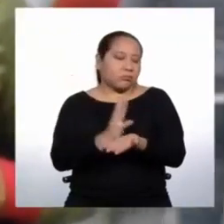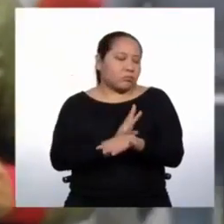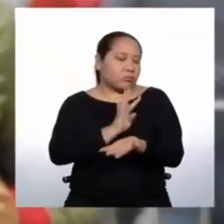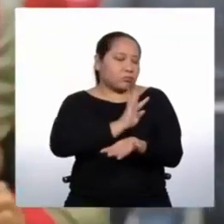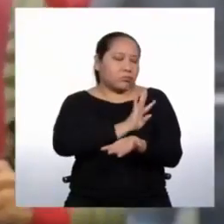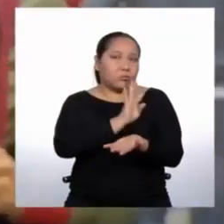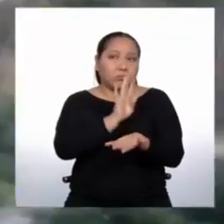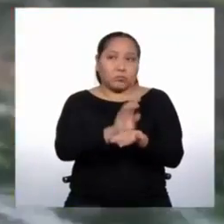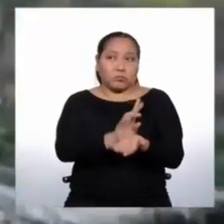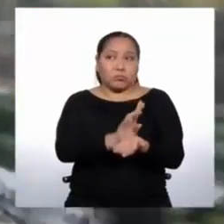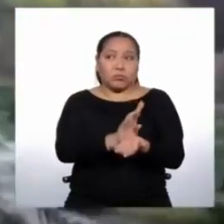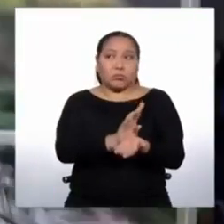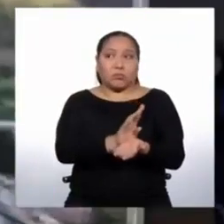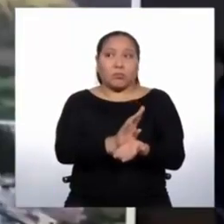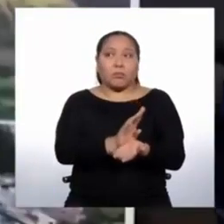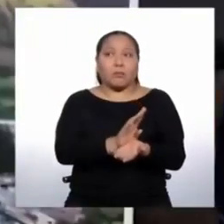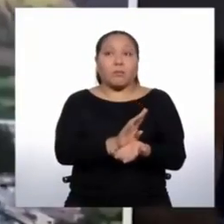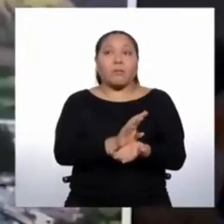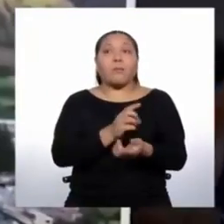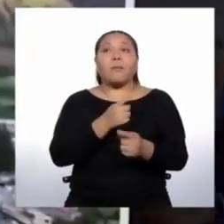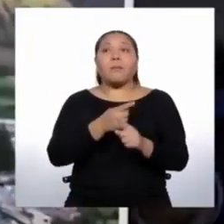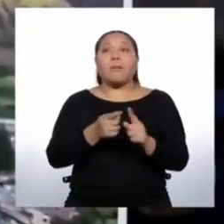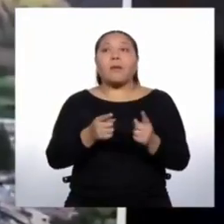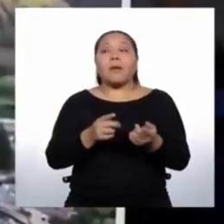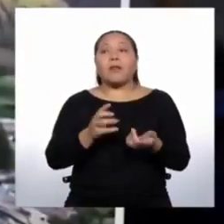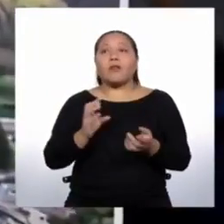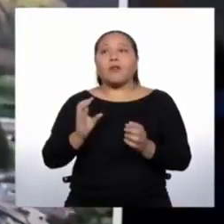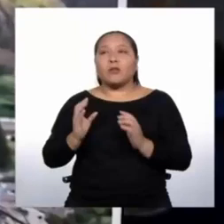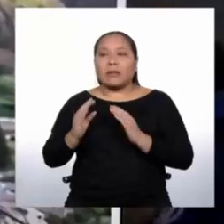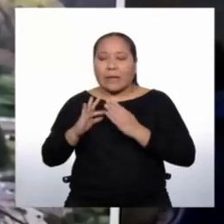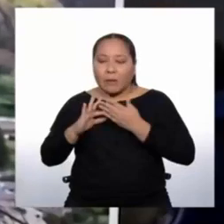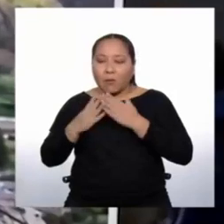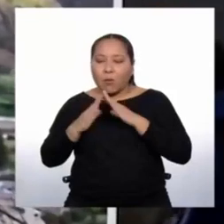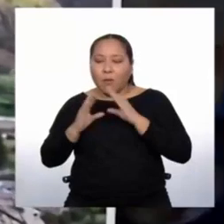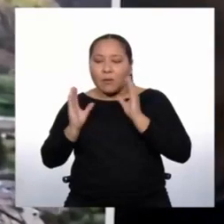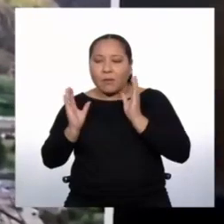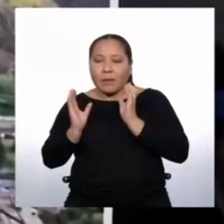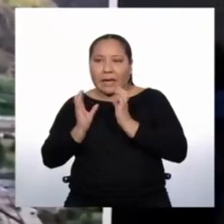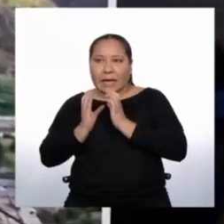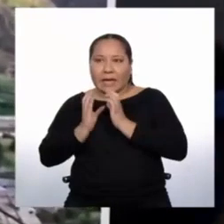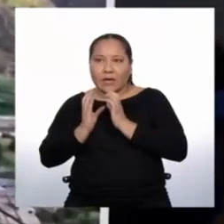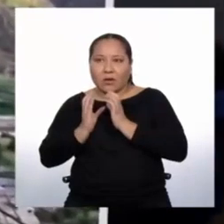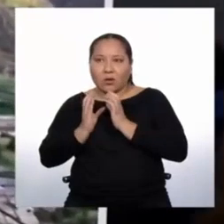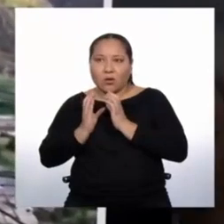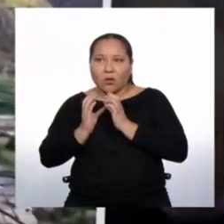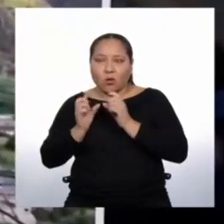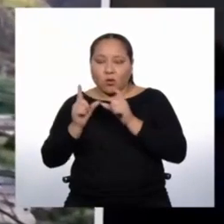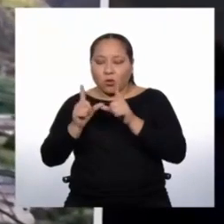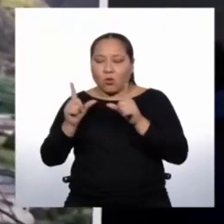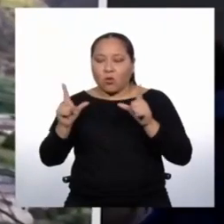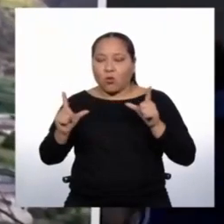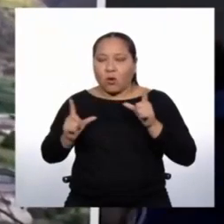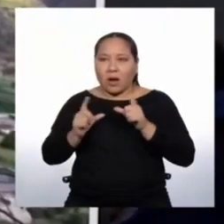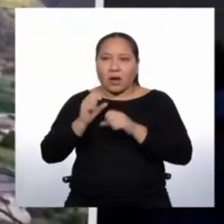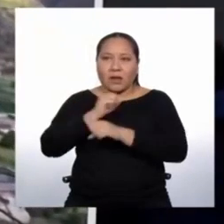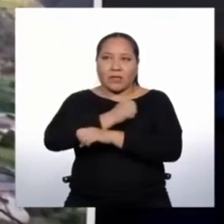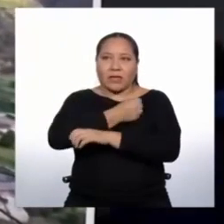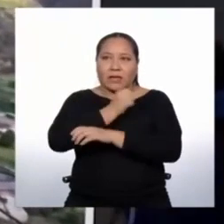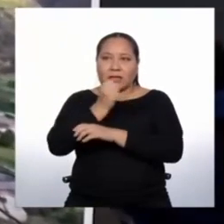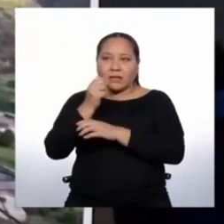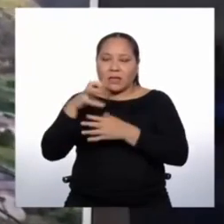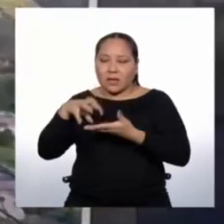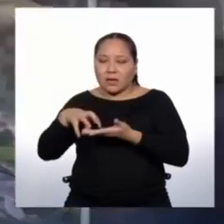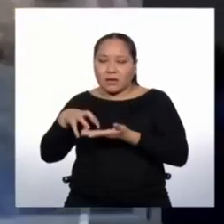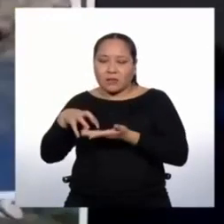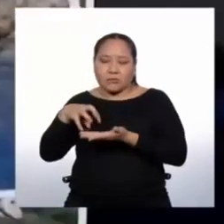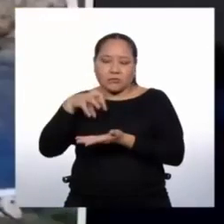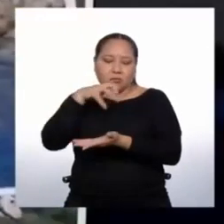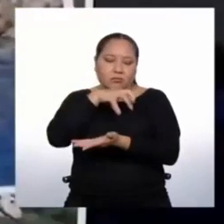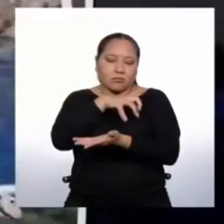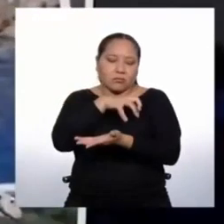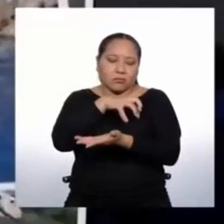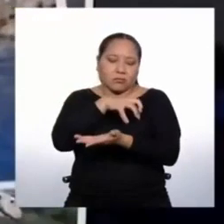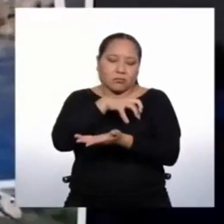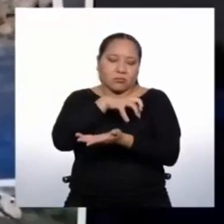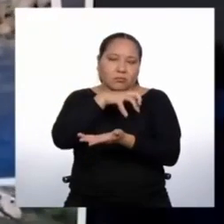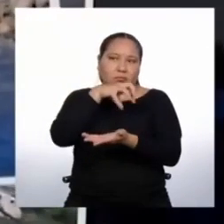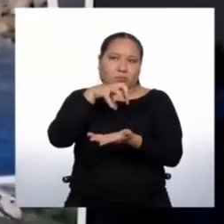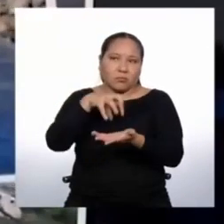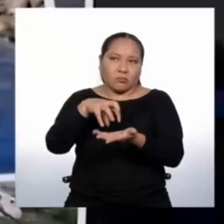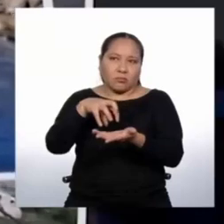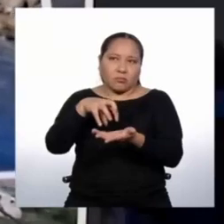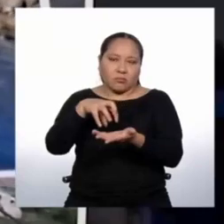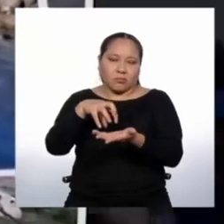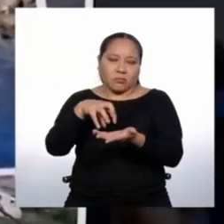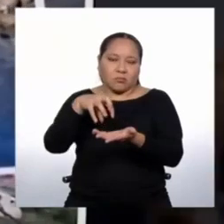procesos, ¿no?, del pueblo chico, o de la zona rural, se muda el pueblo chico, el pueblo chico a la ciudad